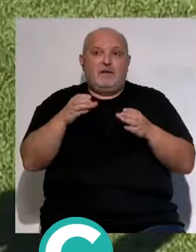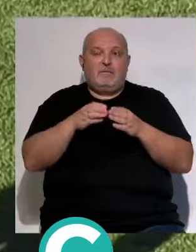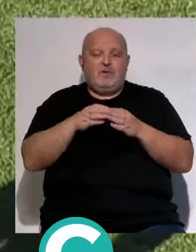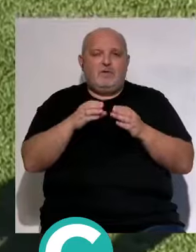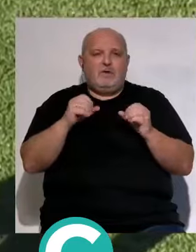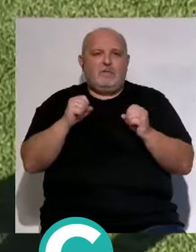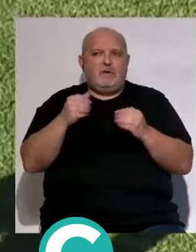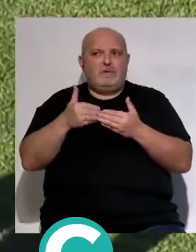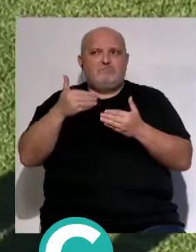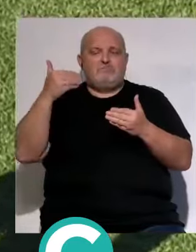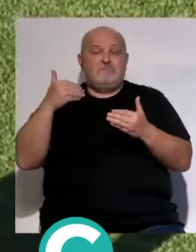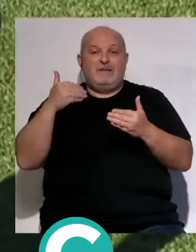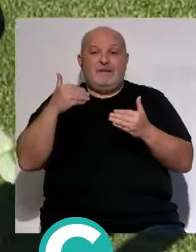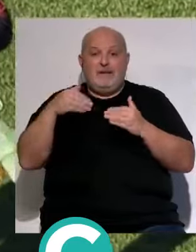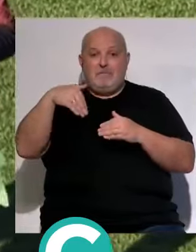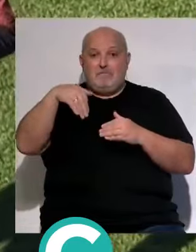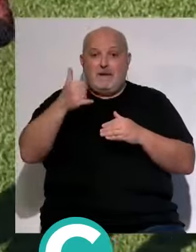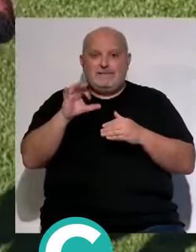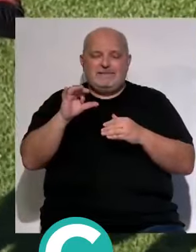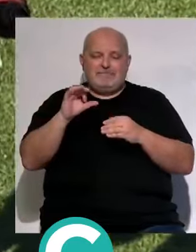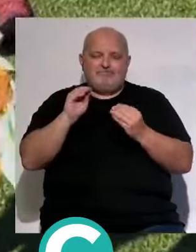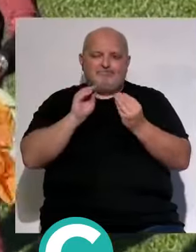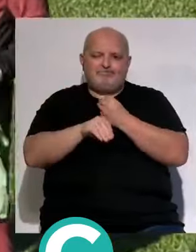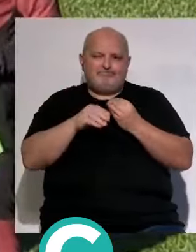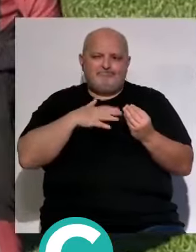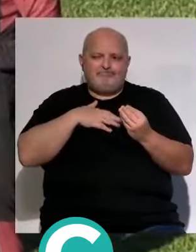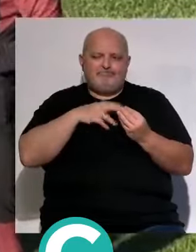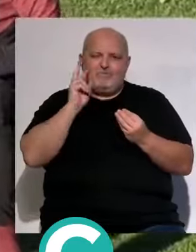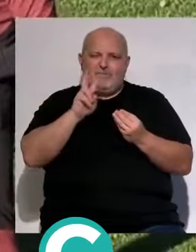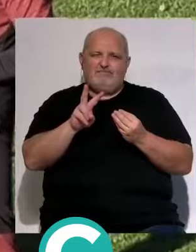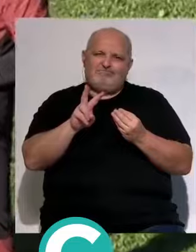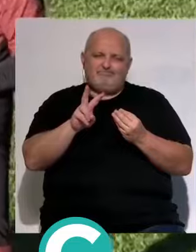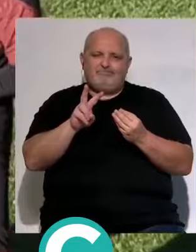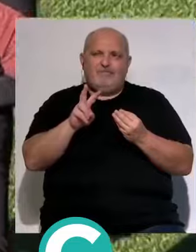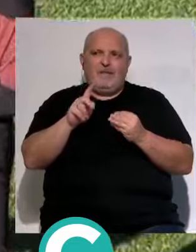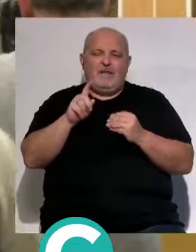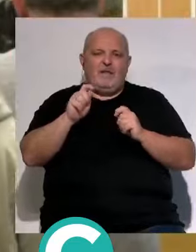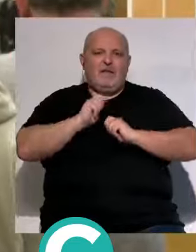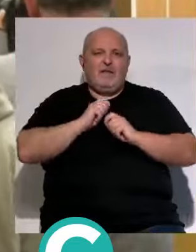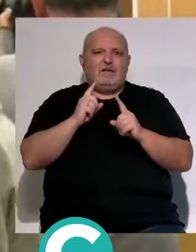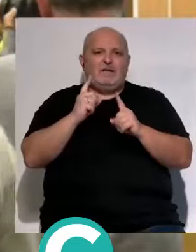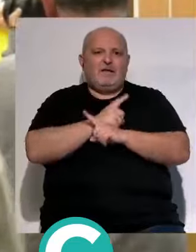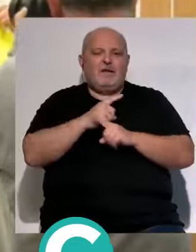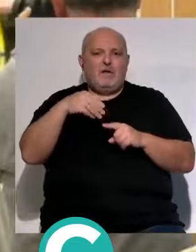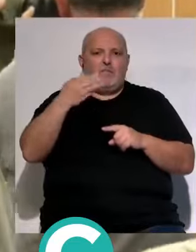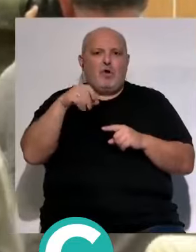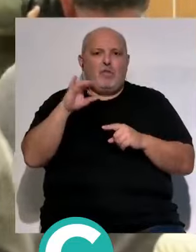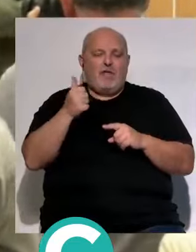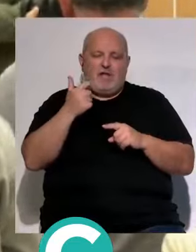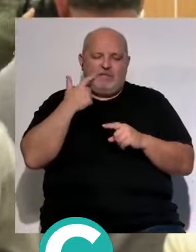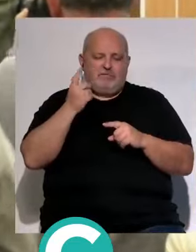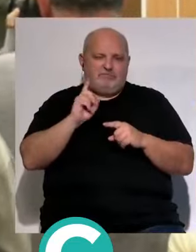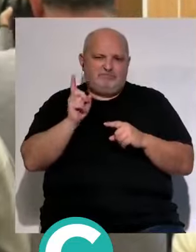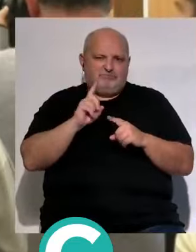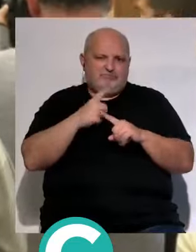invierno sí me gustó con el tema Masí discrepo porque a mí cuando se nos dijo se nos vendió de que era el sustituto de Bongondá yo eso no lo vi por